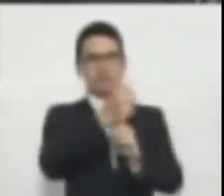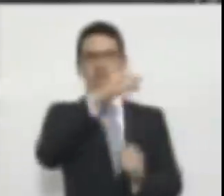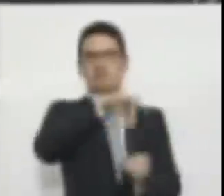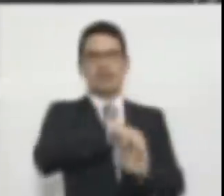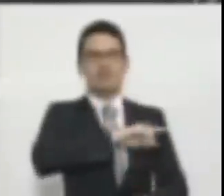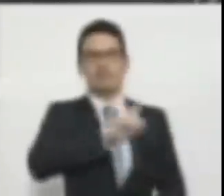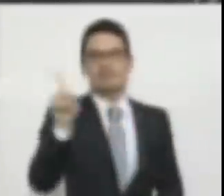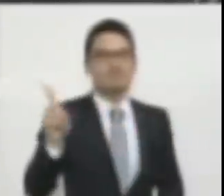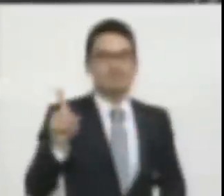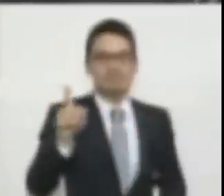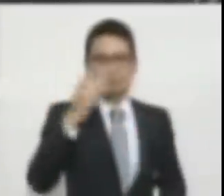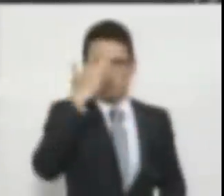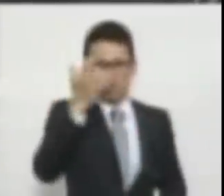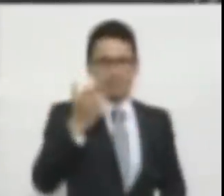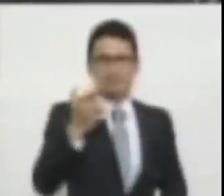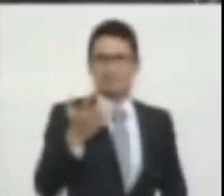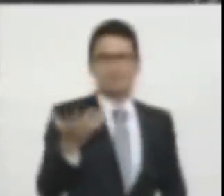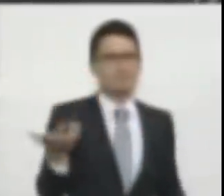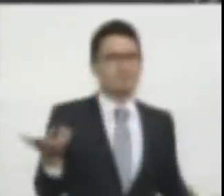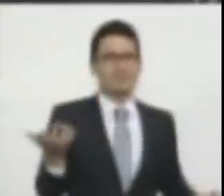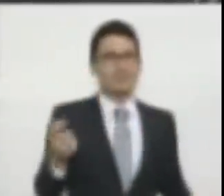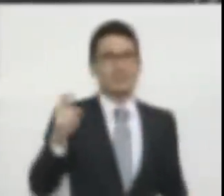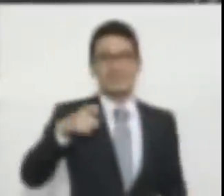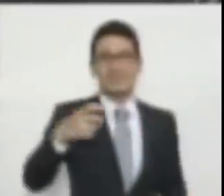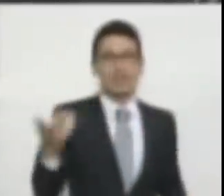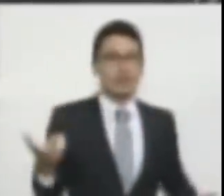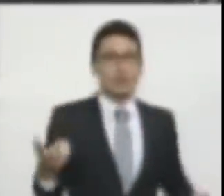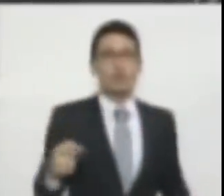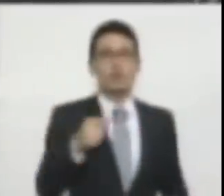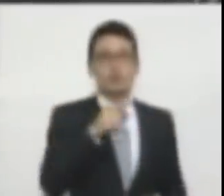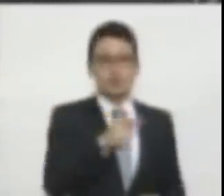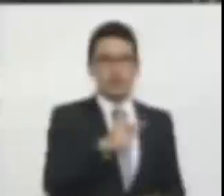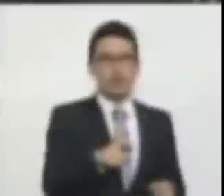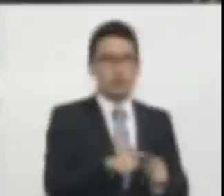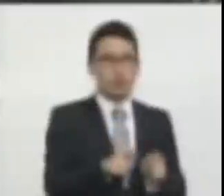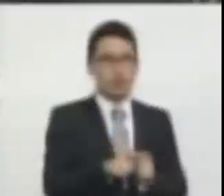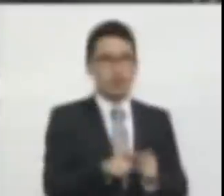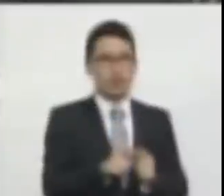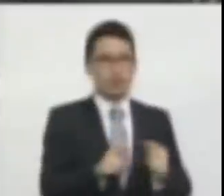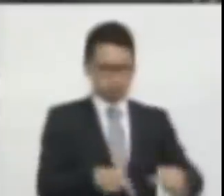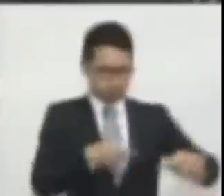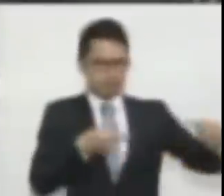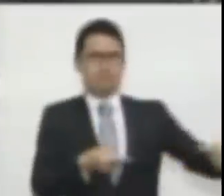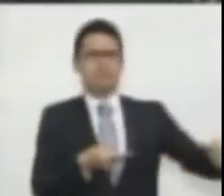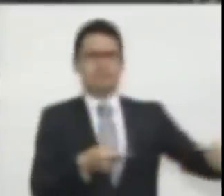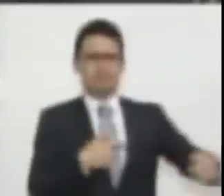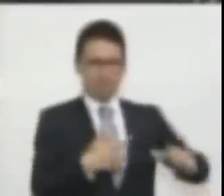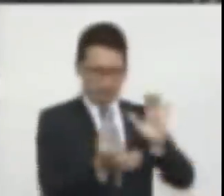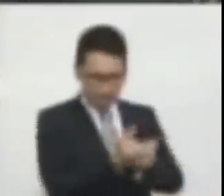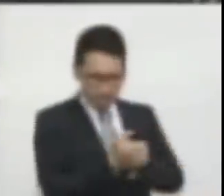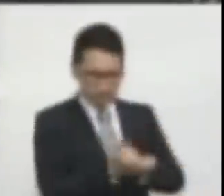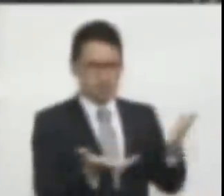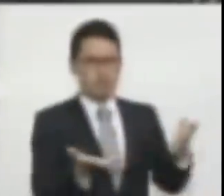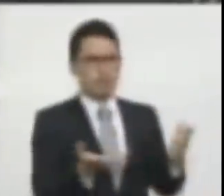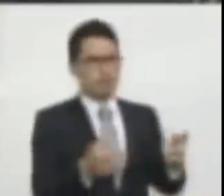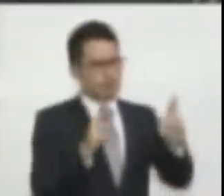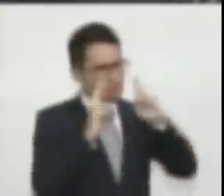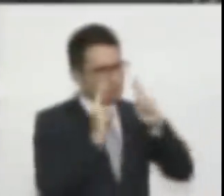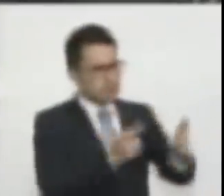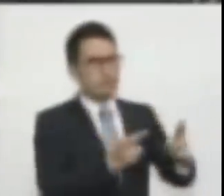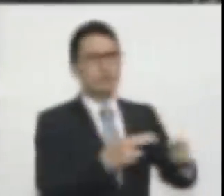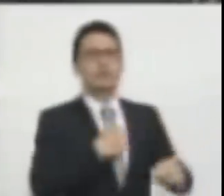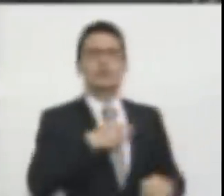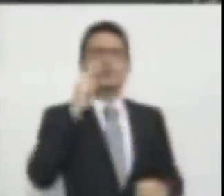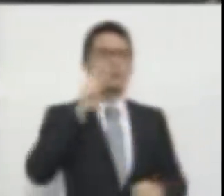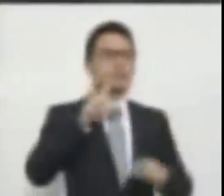Porque sin ninguna necesidad usted está antagonizando conmigo que soy su amigo, que lo admira, que lo oye en la